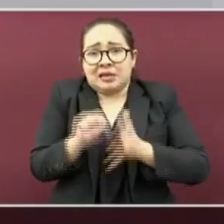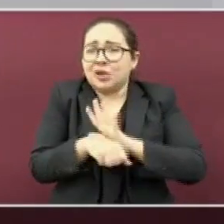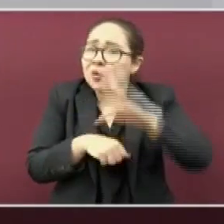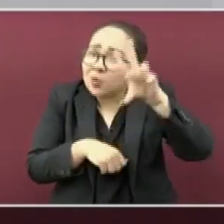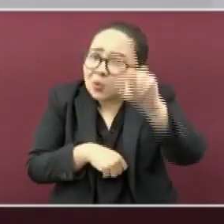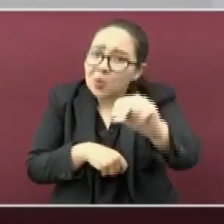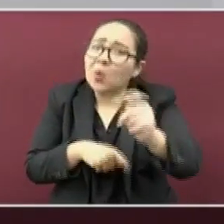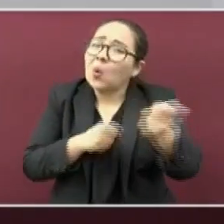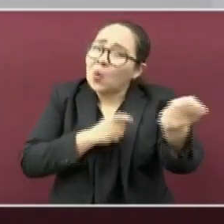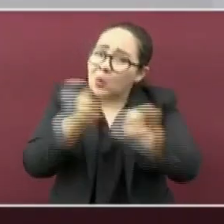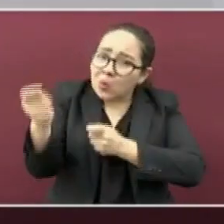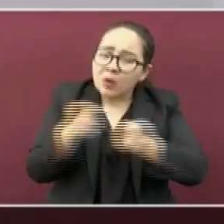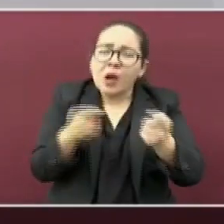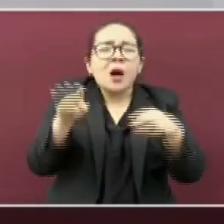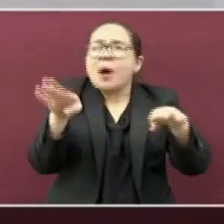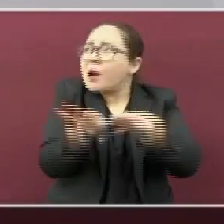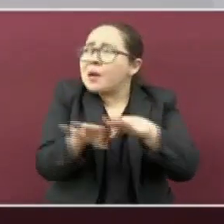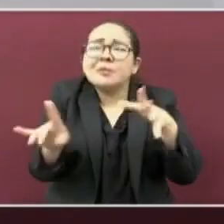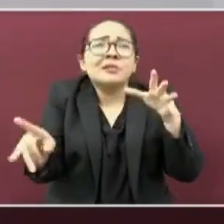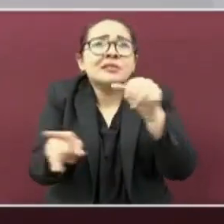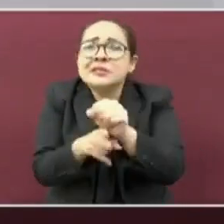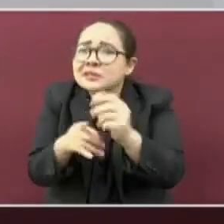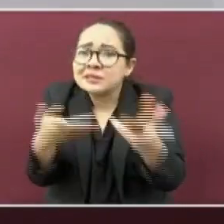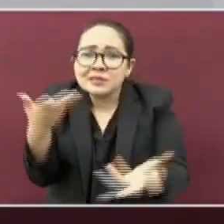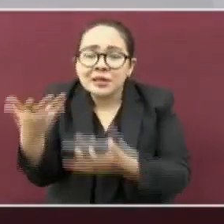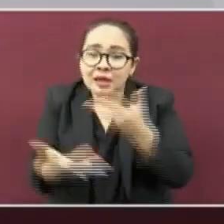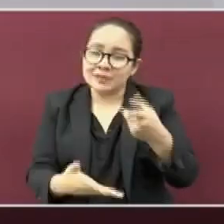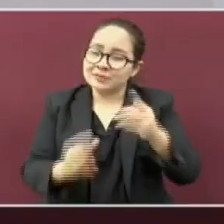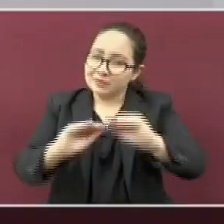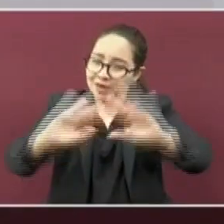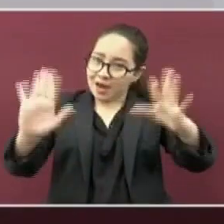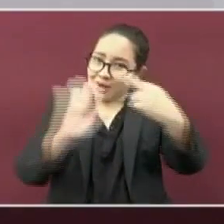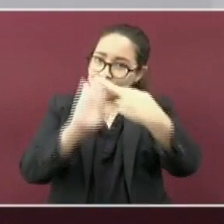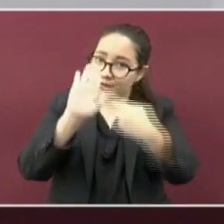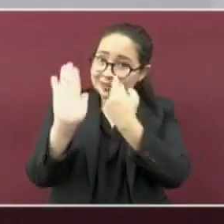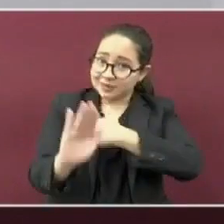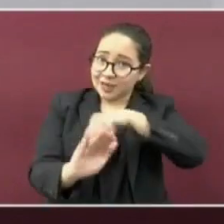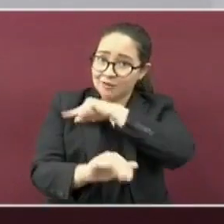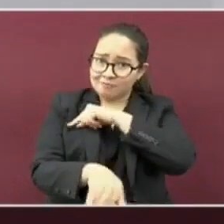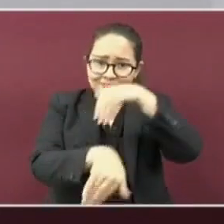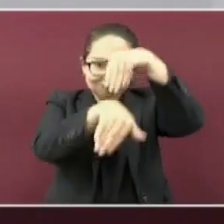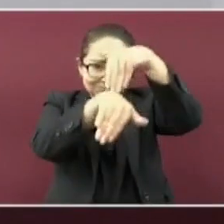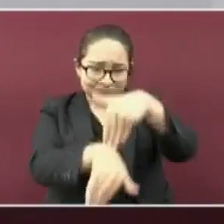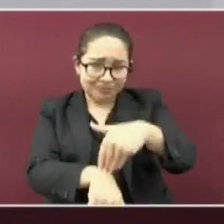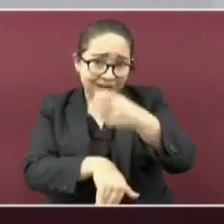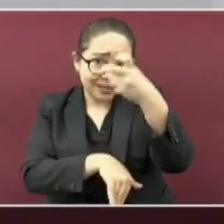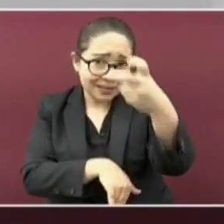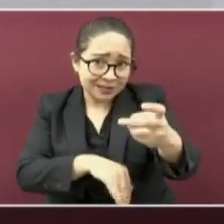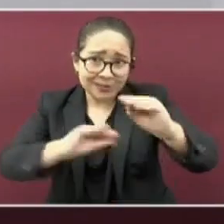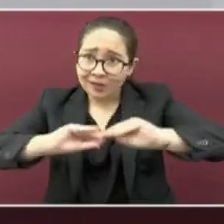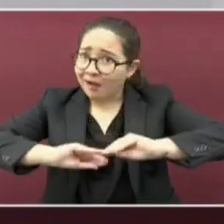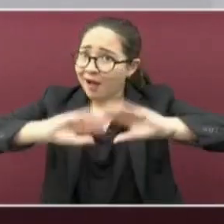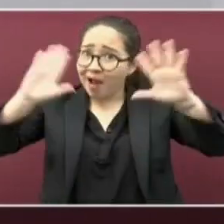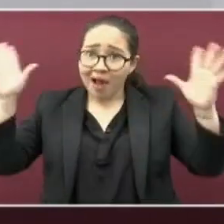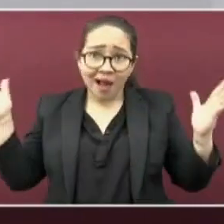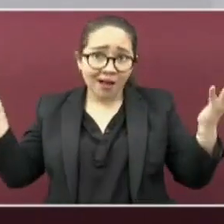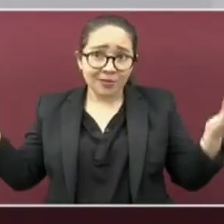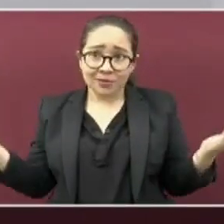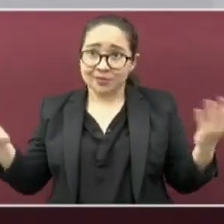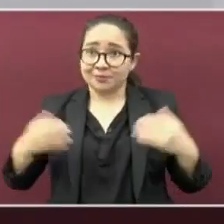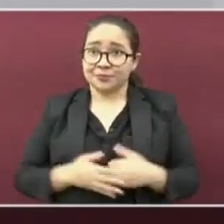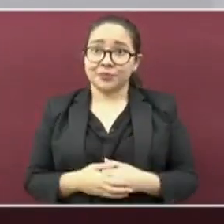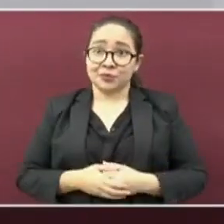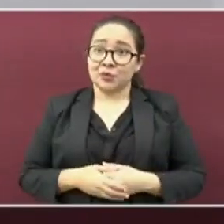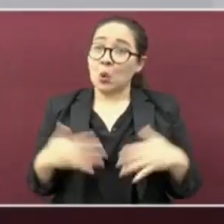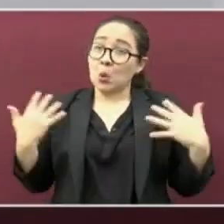veracruzana? Muy fácil. Con las medidas de protección sanitaria no hay otras. Y, por supuesto, una